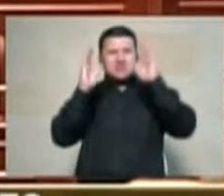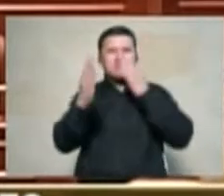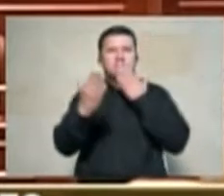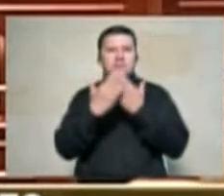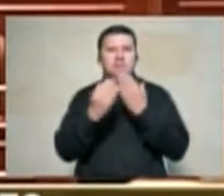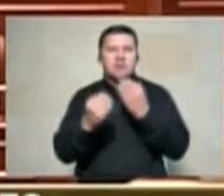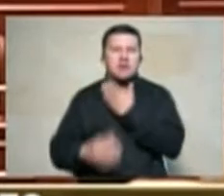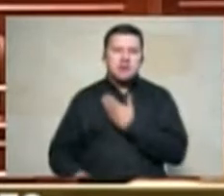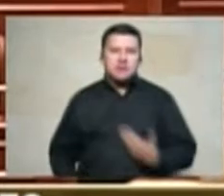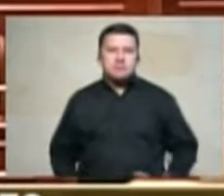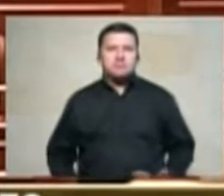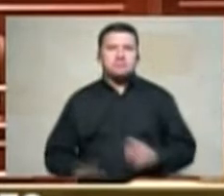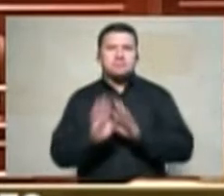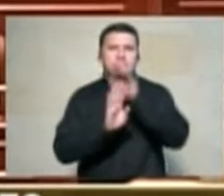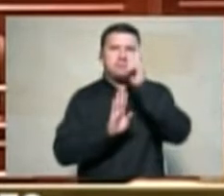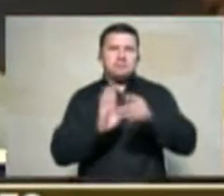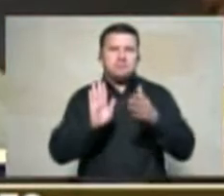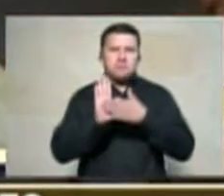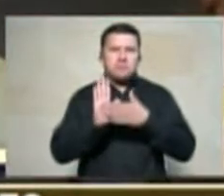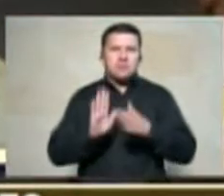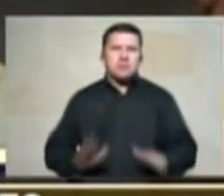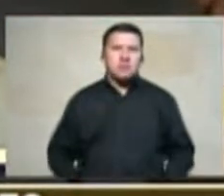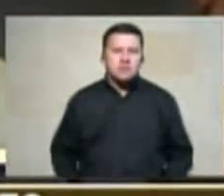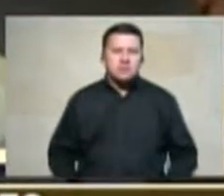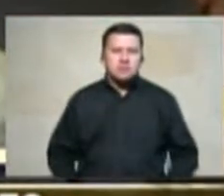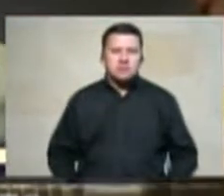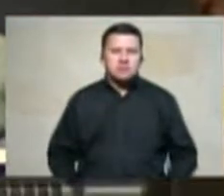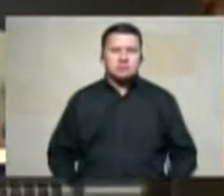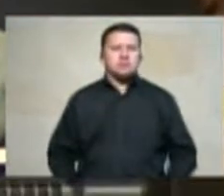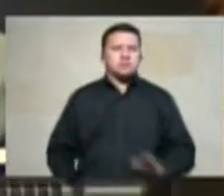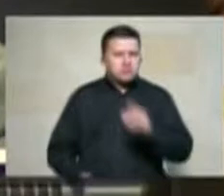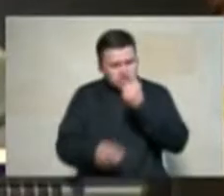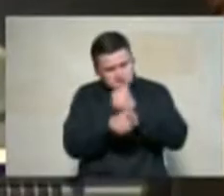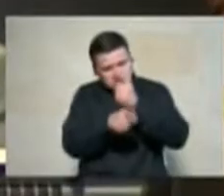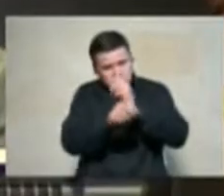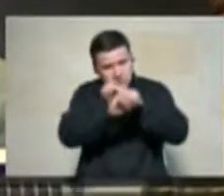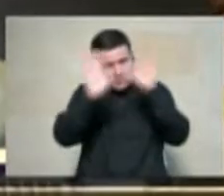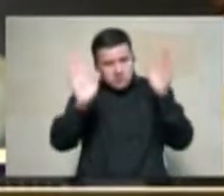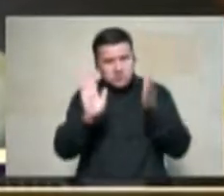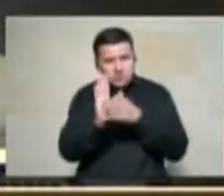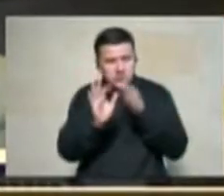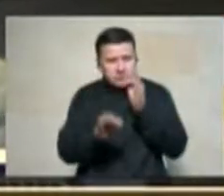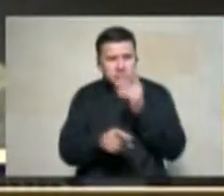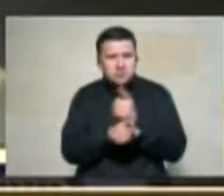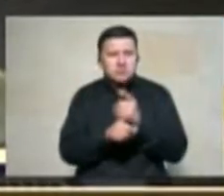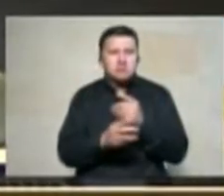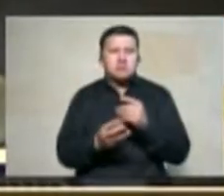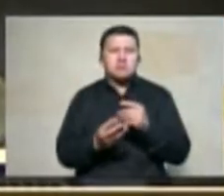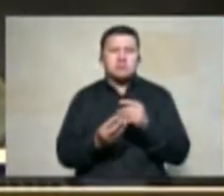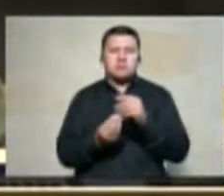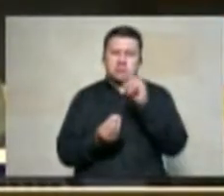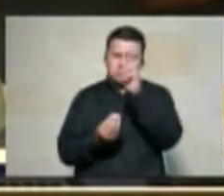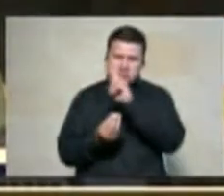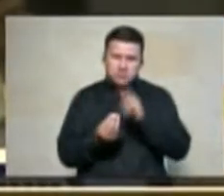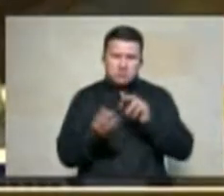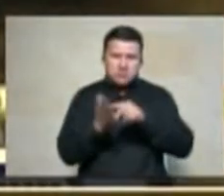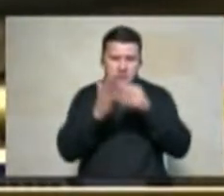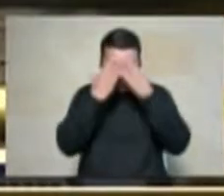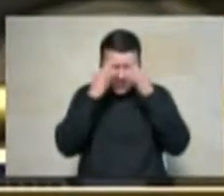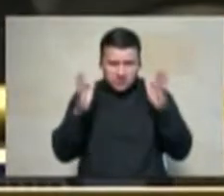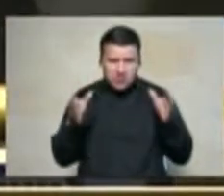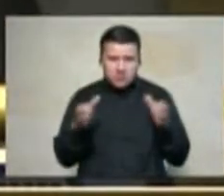un par de precisiones el que el partido centro democrático haya